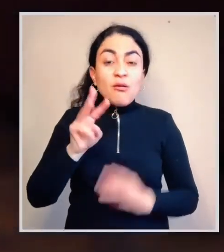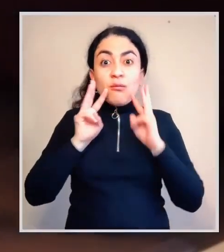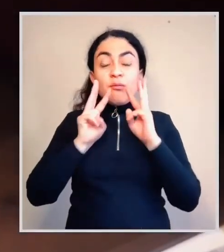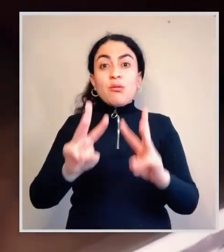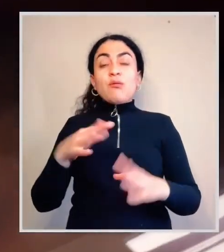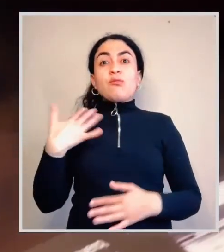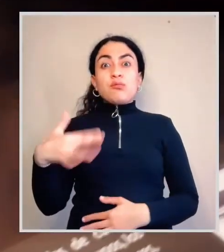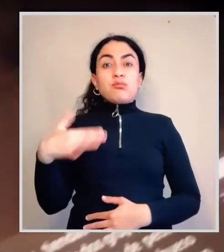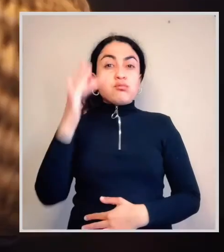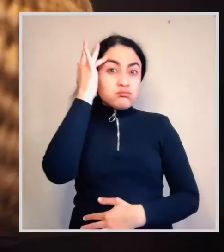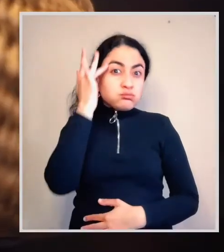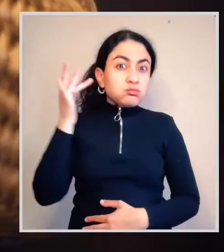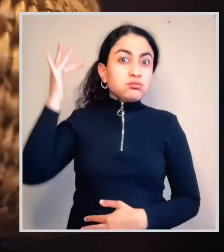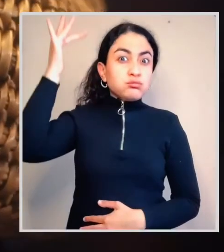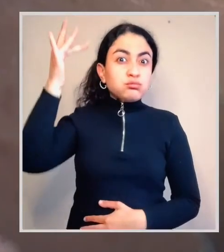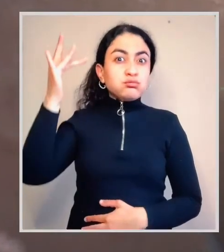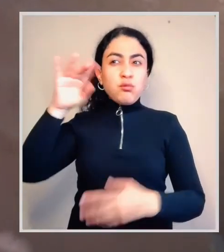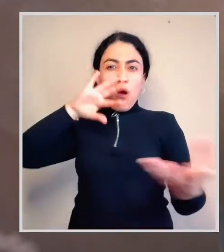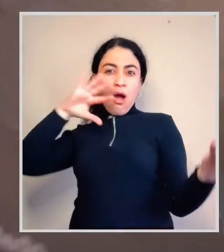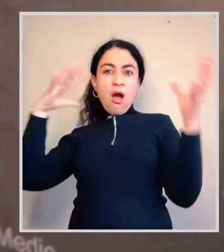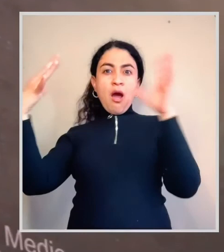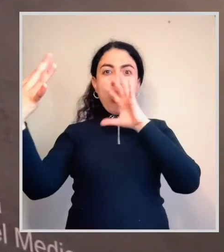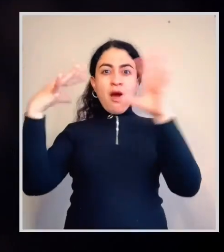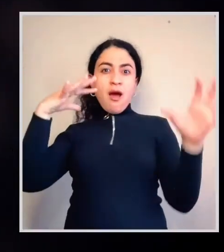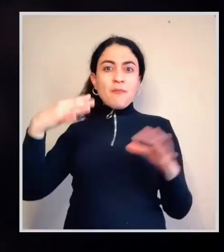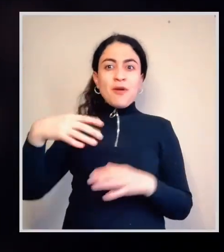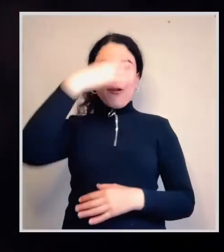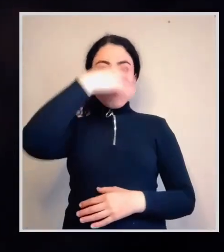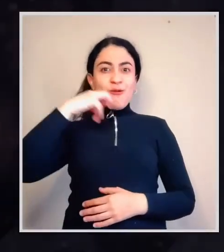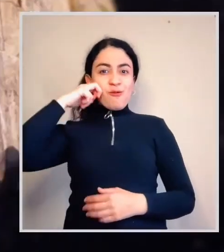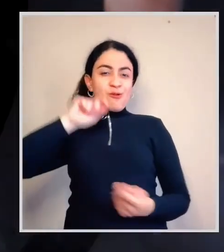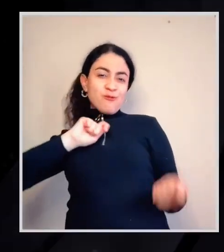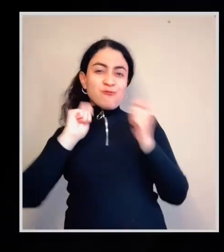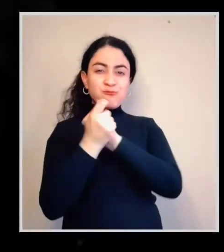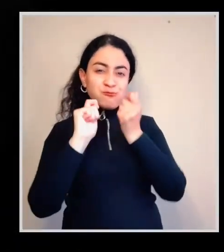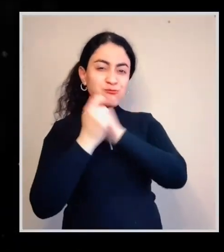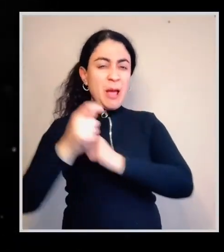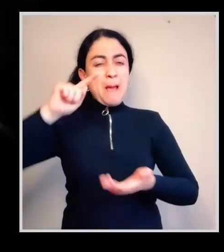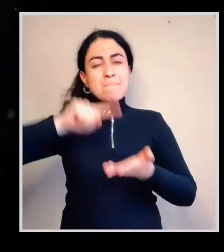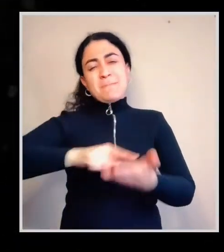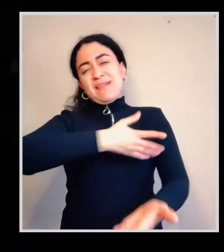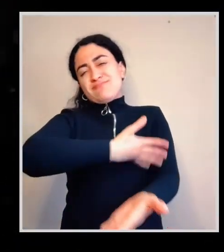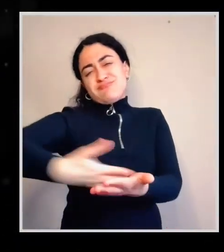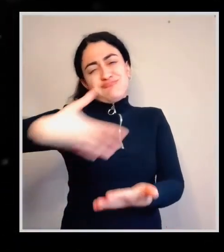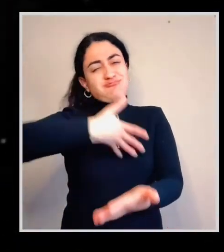conocimiento y adaptación a sus distintos ecosistemas desde hace miles de años.